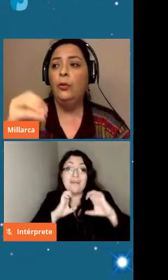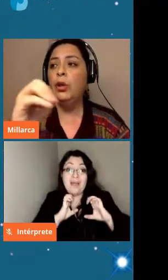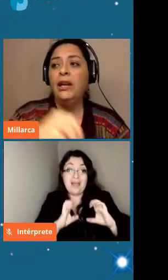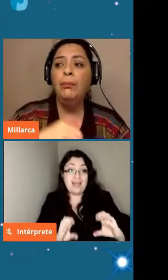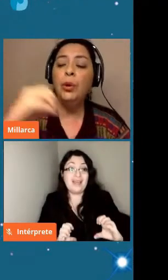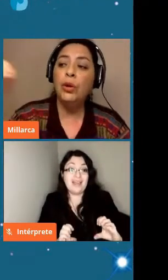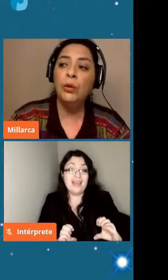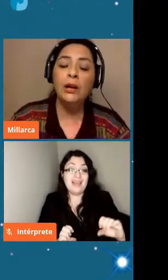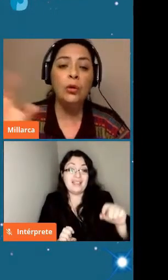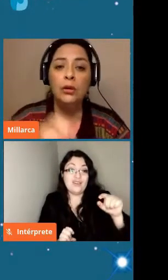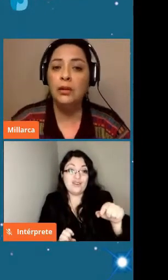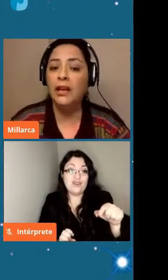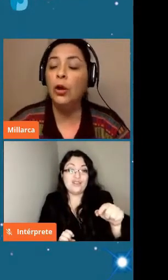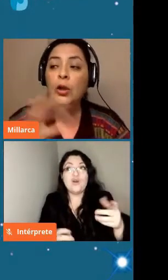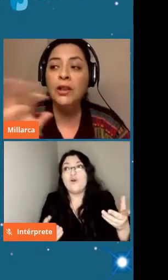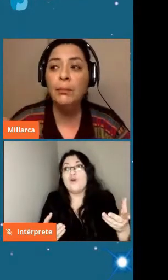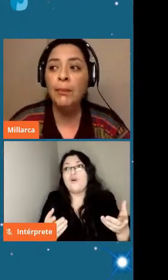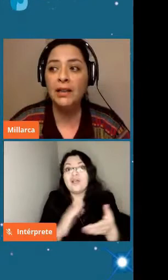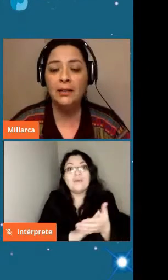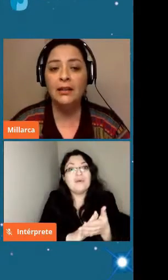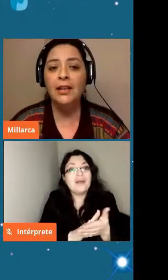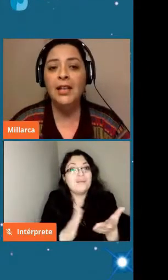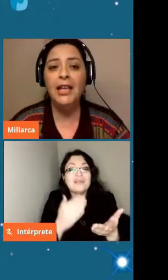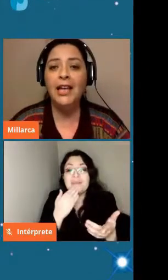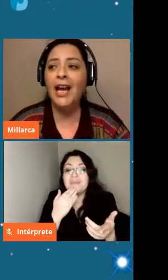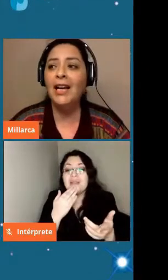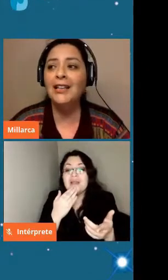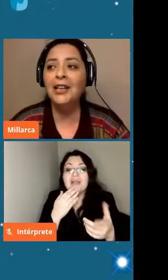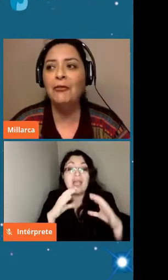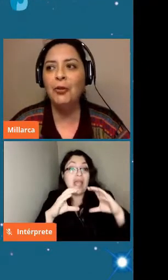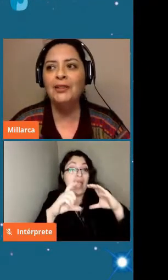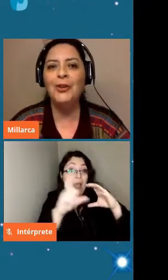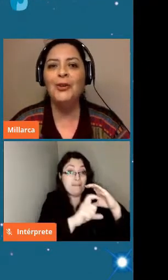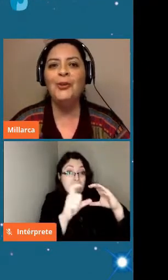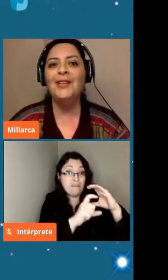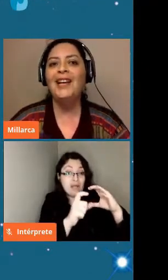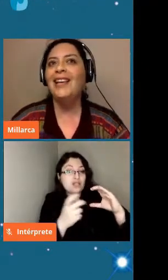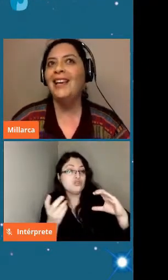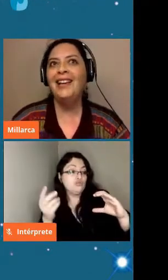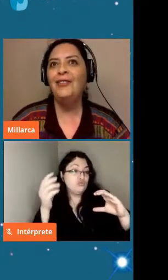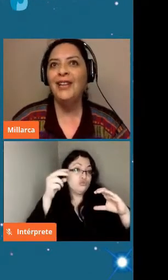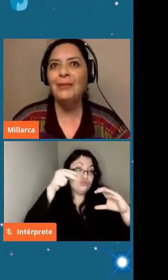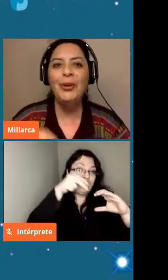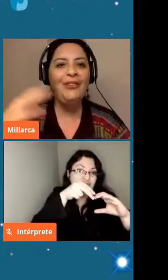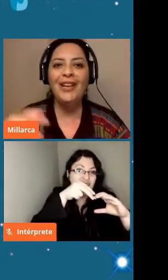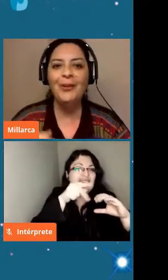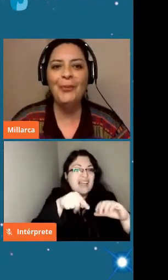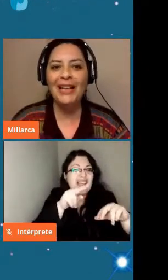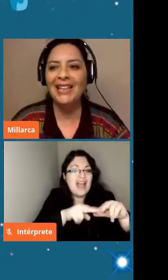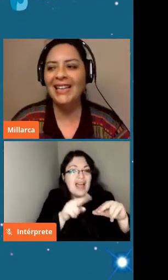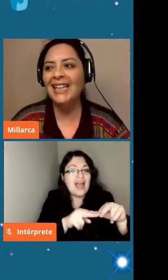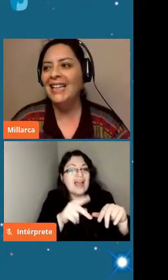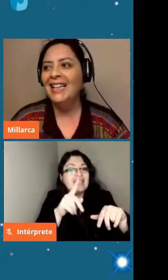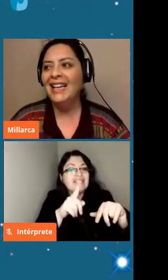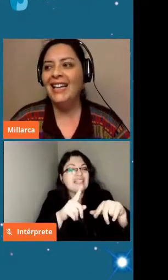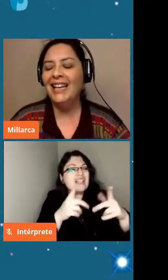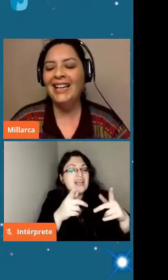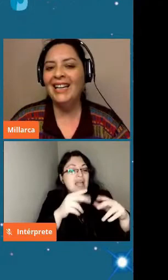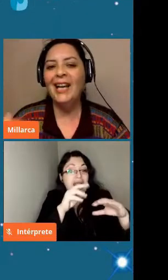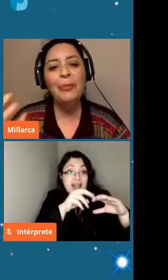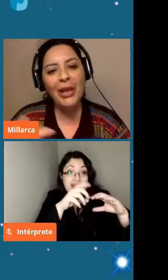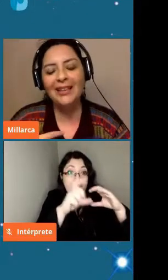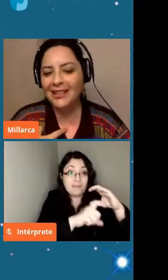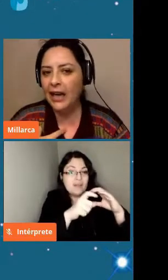esto o por ejemplo que una que colonice Marte y que hagan terraformación o sea que al final modifiquen un planeta